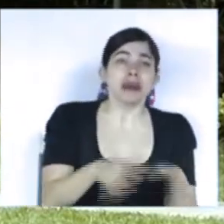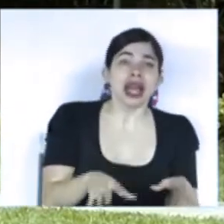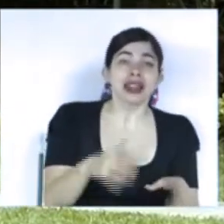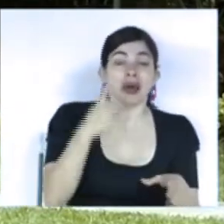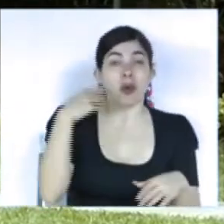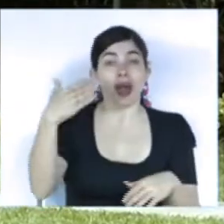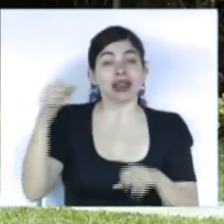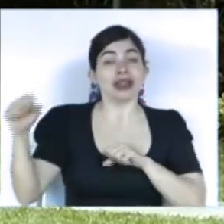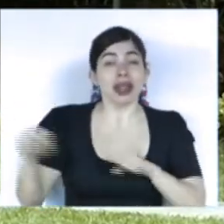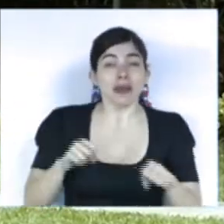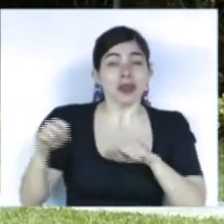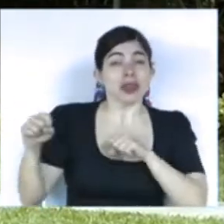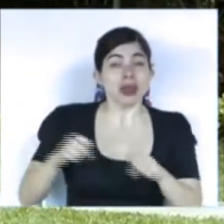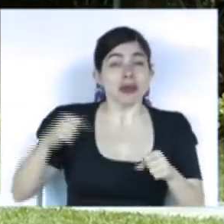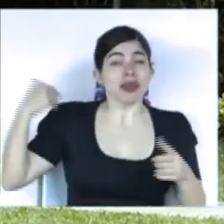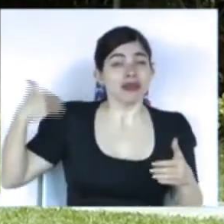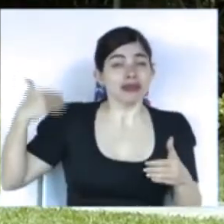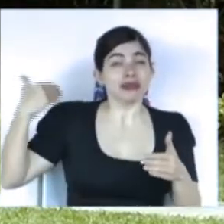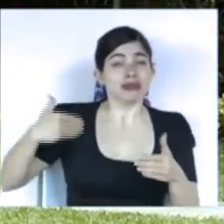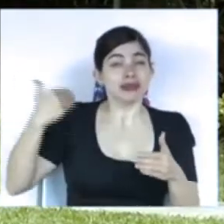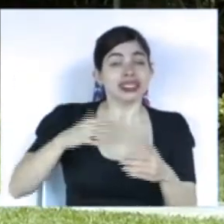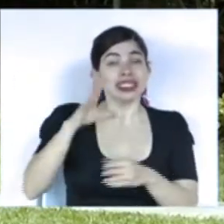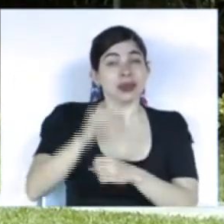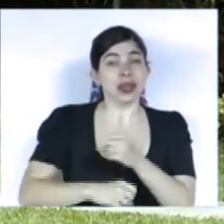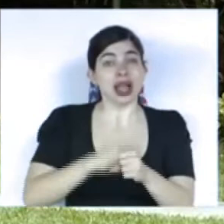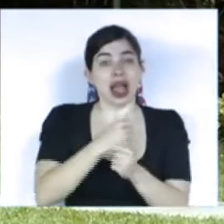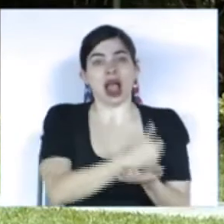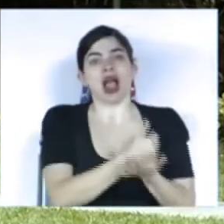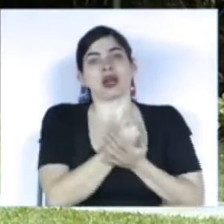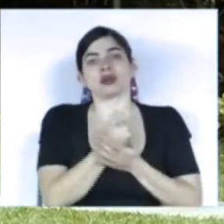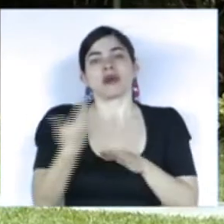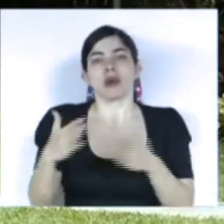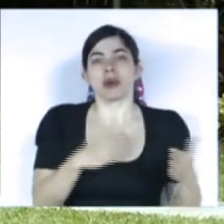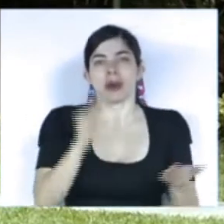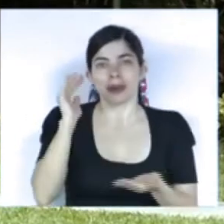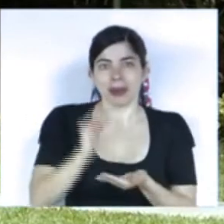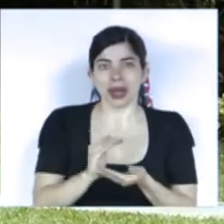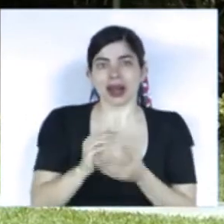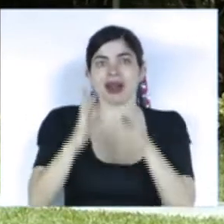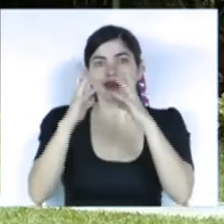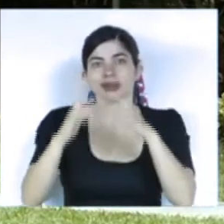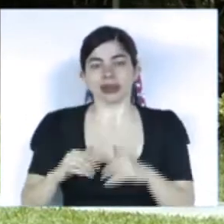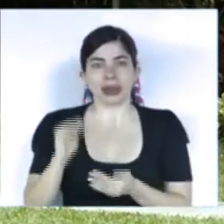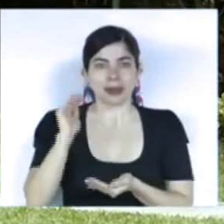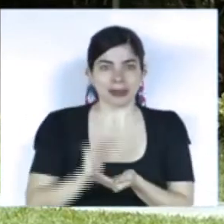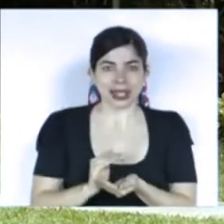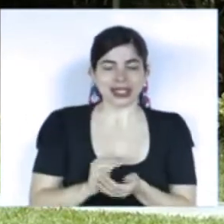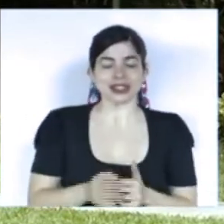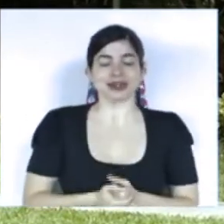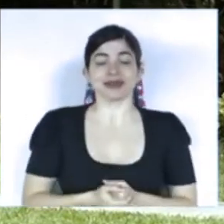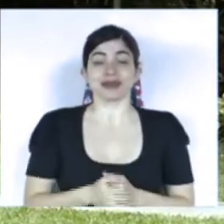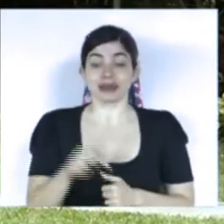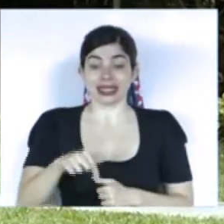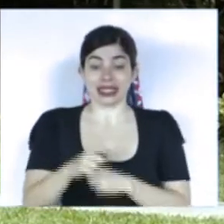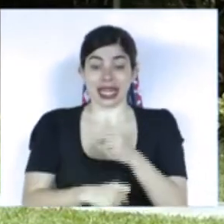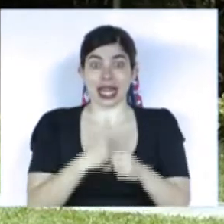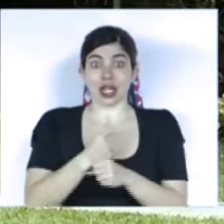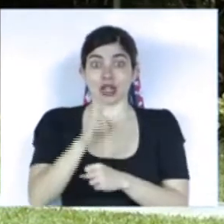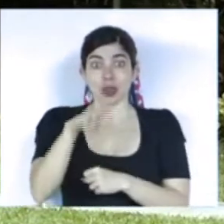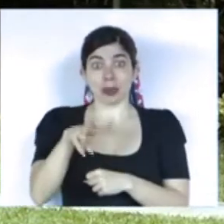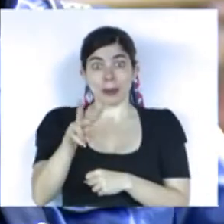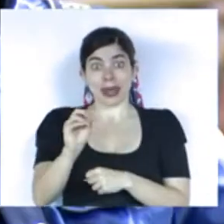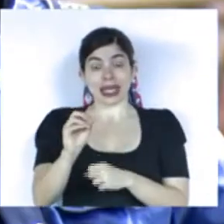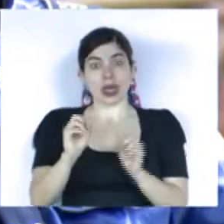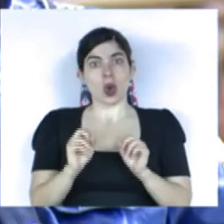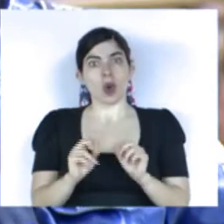terremotos a lo largo de los últimos 50 años. En este 2020 hemos tenido la